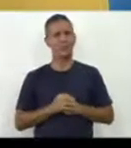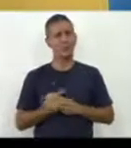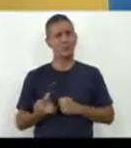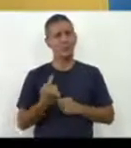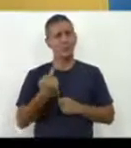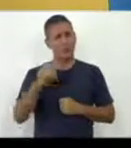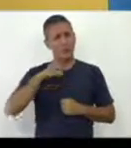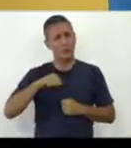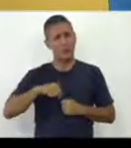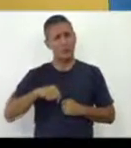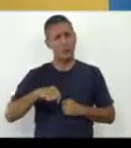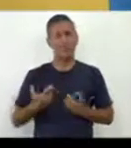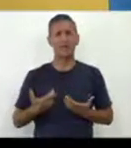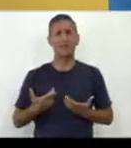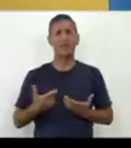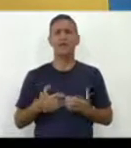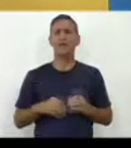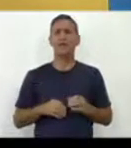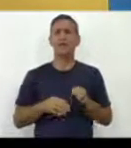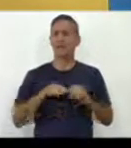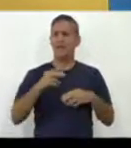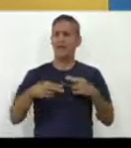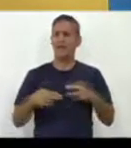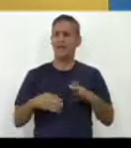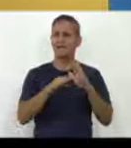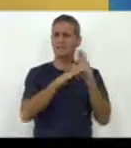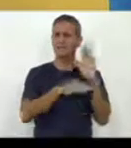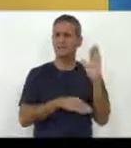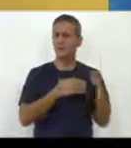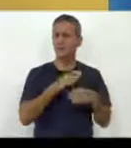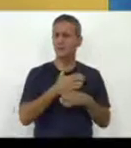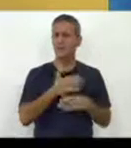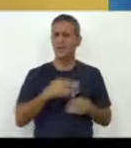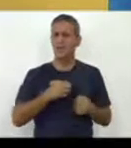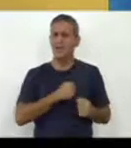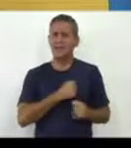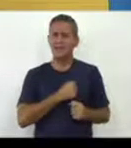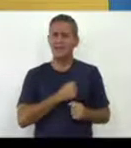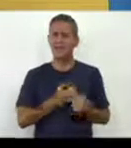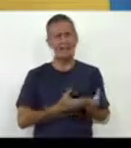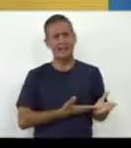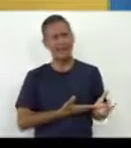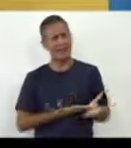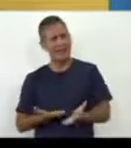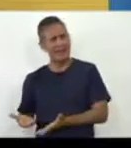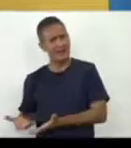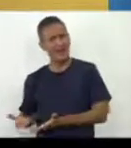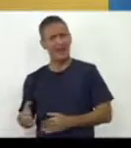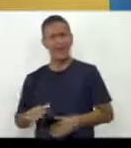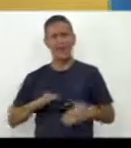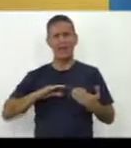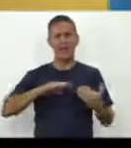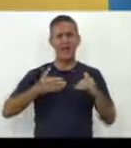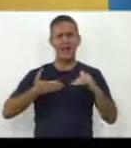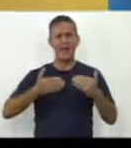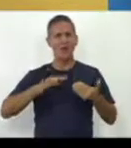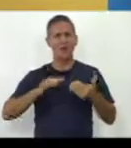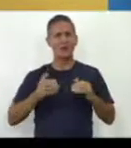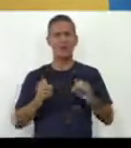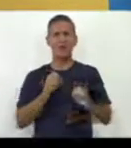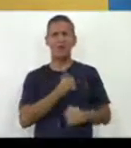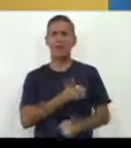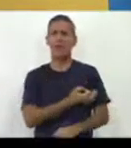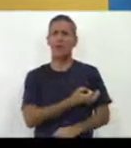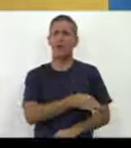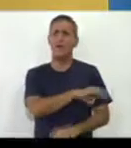hoy estamos pretendiendo hacer un programa diferente. Queremos invitarlos a un debate público que